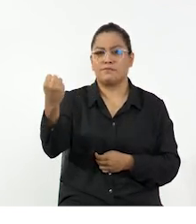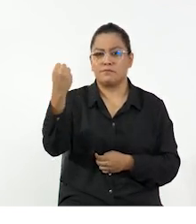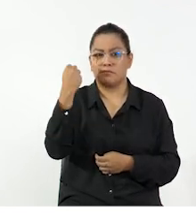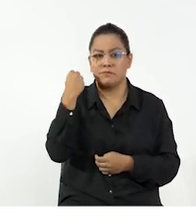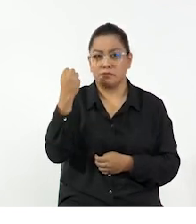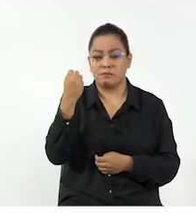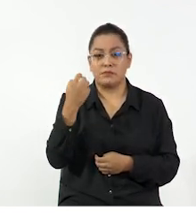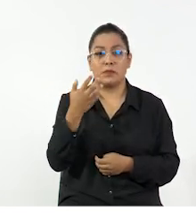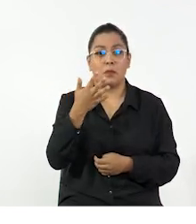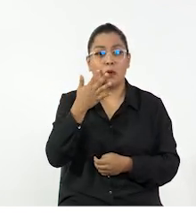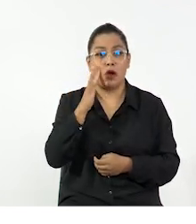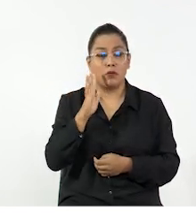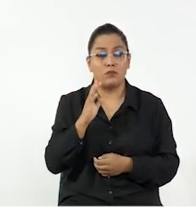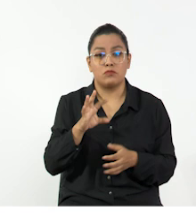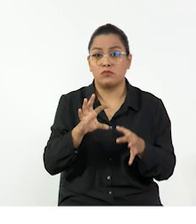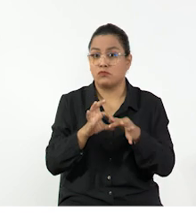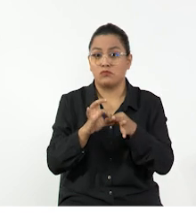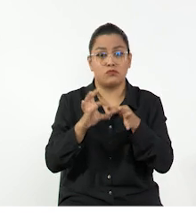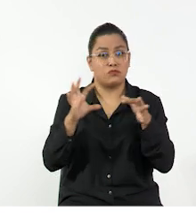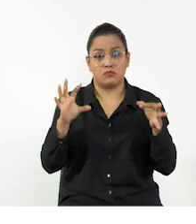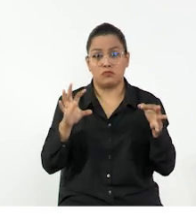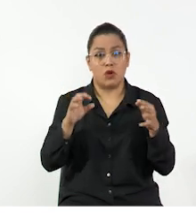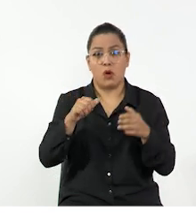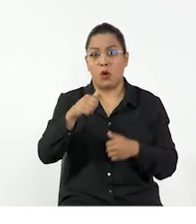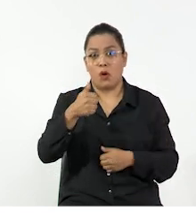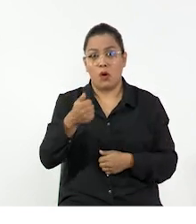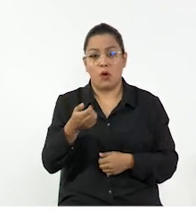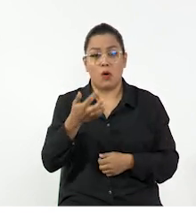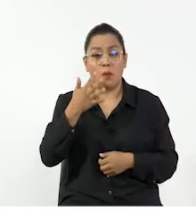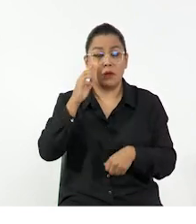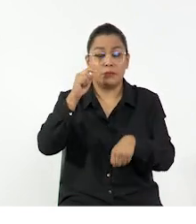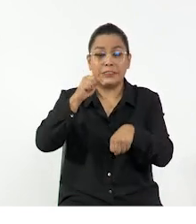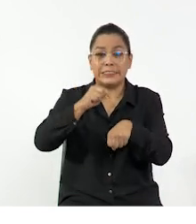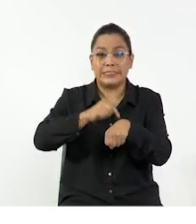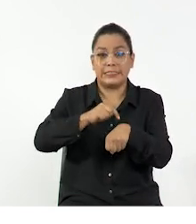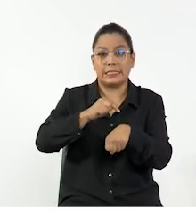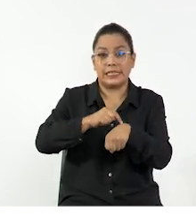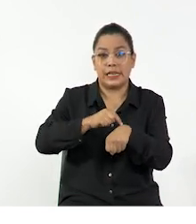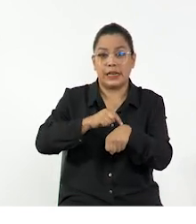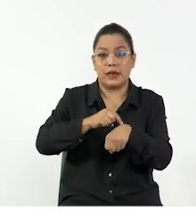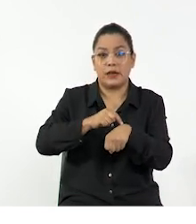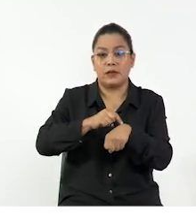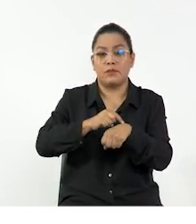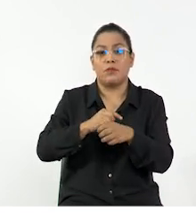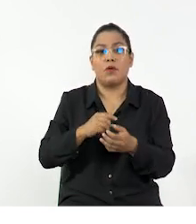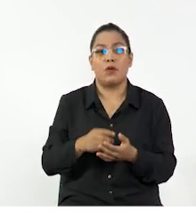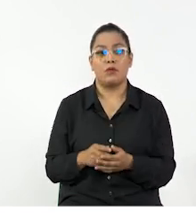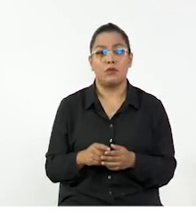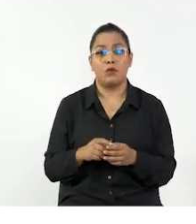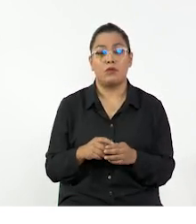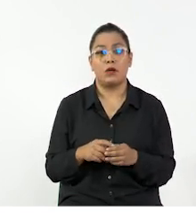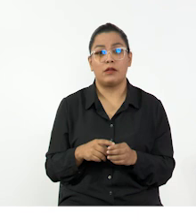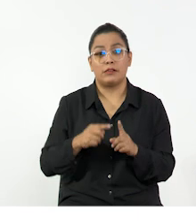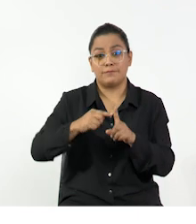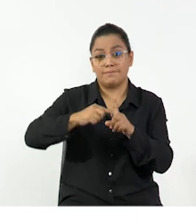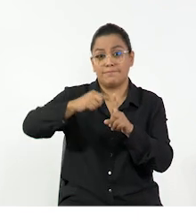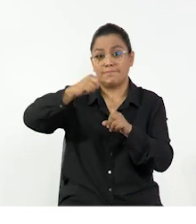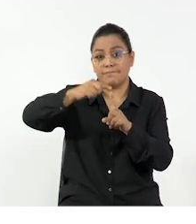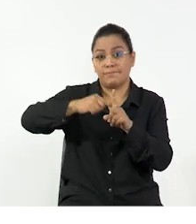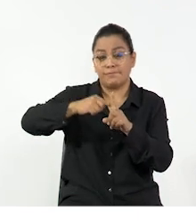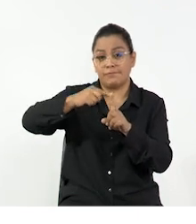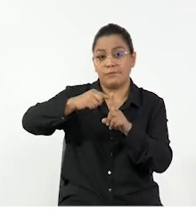magnitudes fundamentales que son aquellas que no dependen ni se derivan de ninguna otra magnitud como lo son el tiempo, como lo es la longitud,